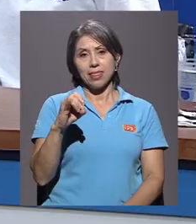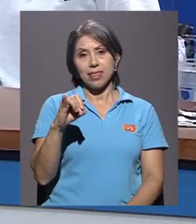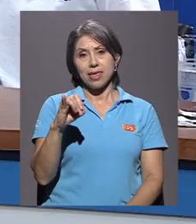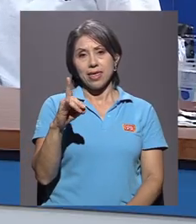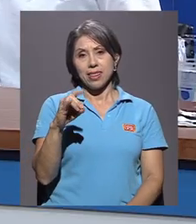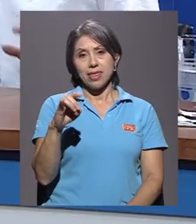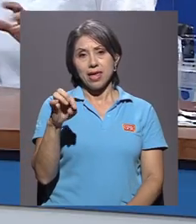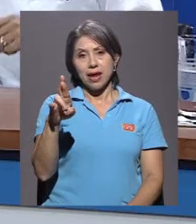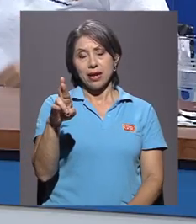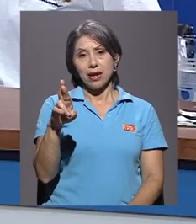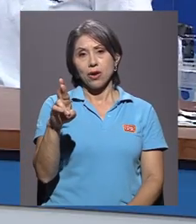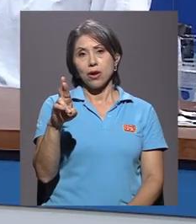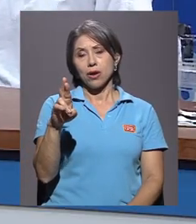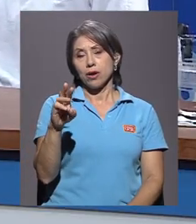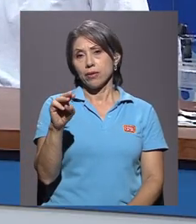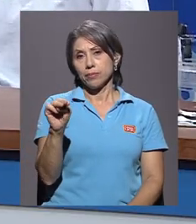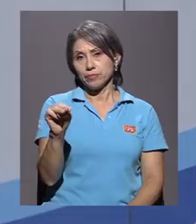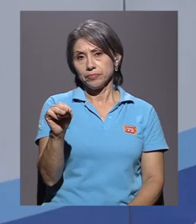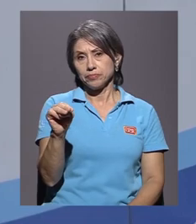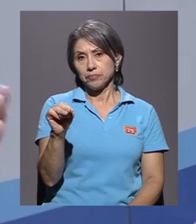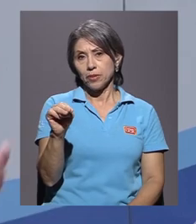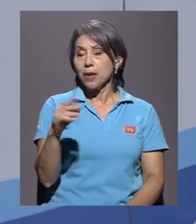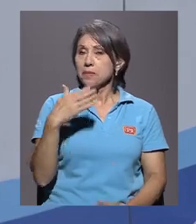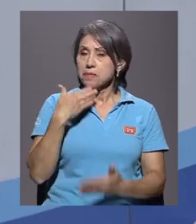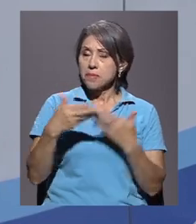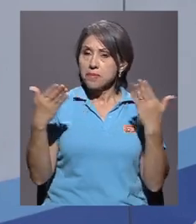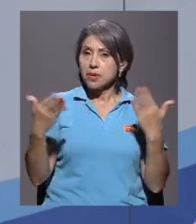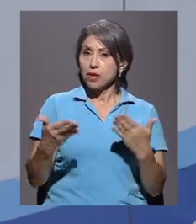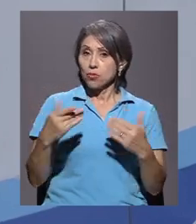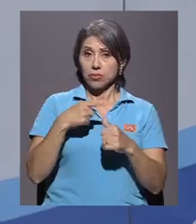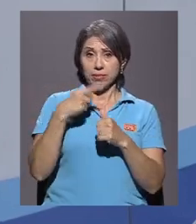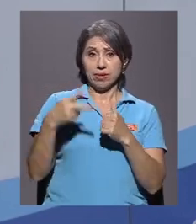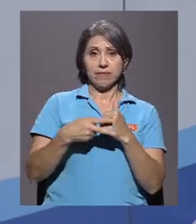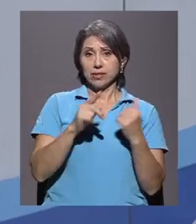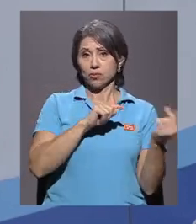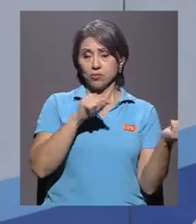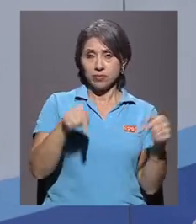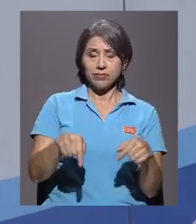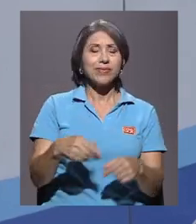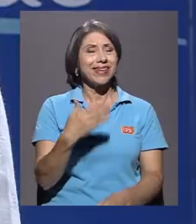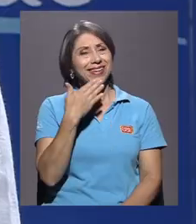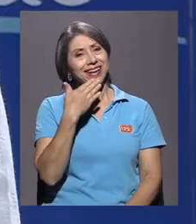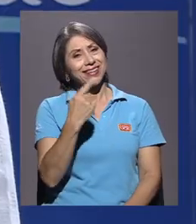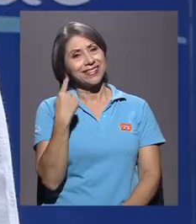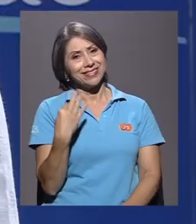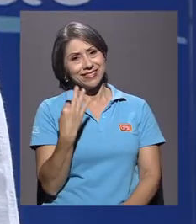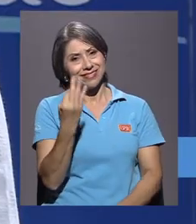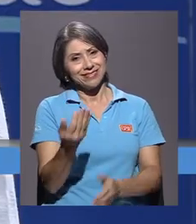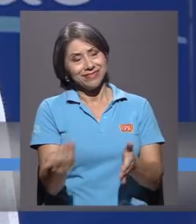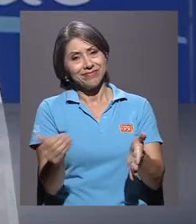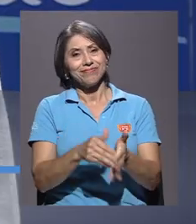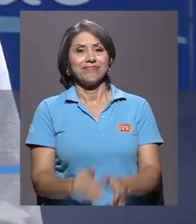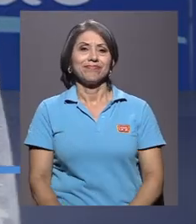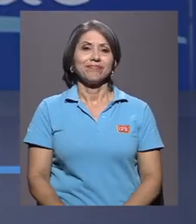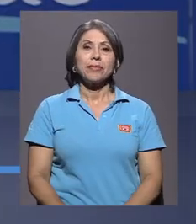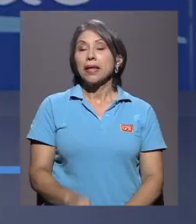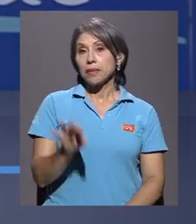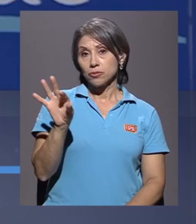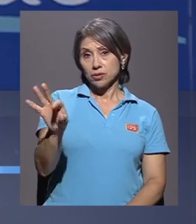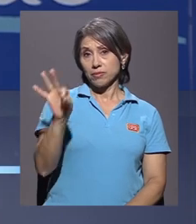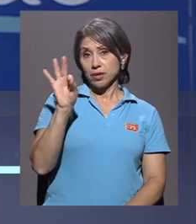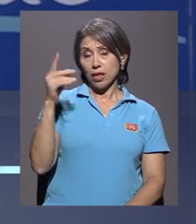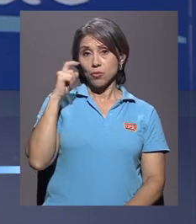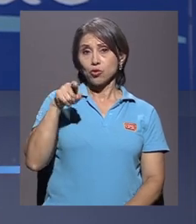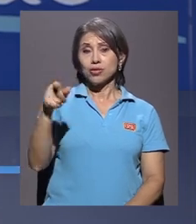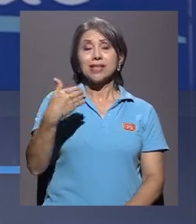bienvenido desde la U, no es la primera vez que estás por aquí. No, muchísimas gracias por invitarme de nuevo. Didier, te hemos invitado porque ustedes tienen